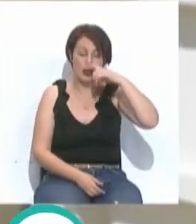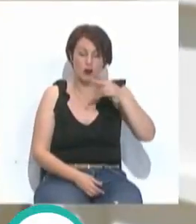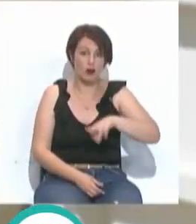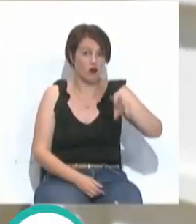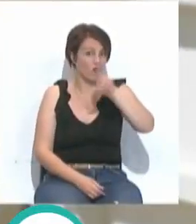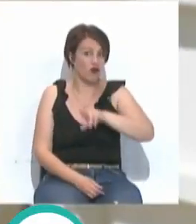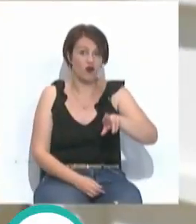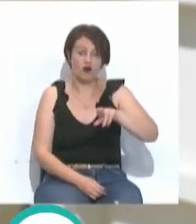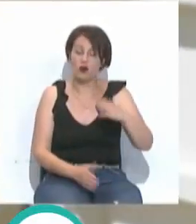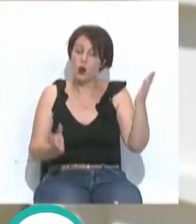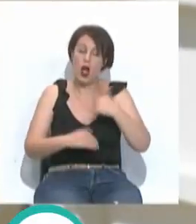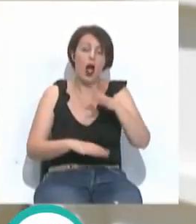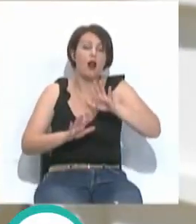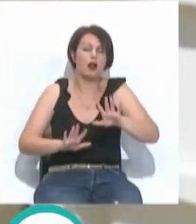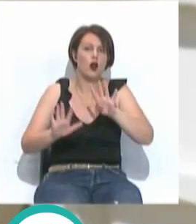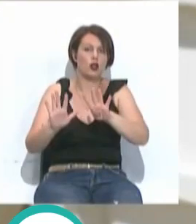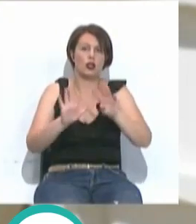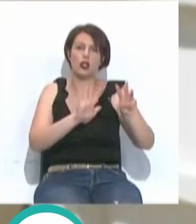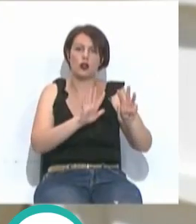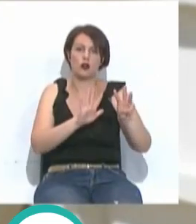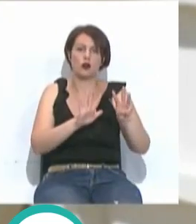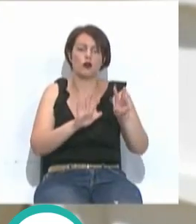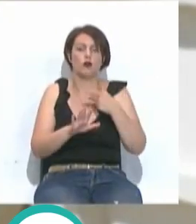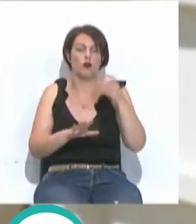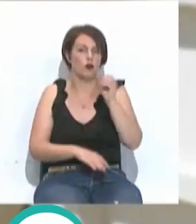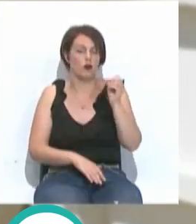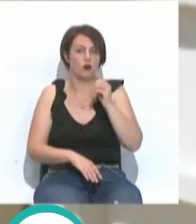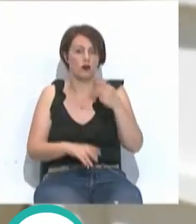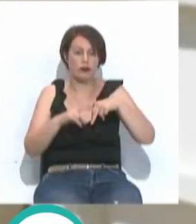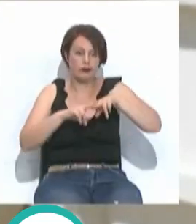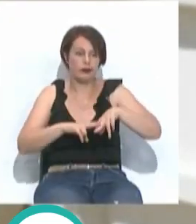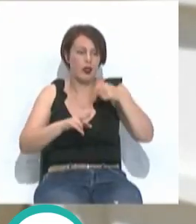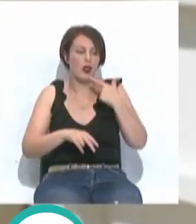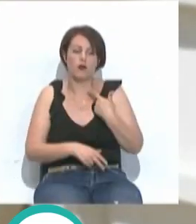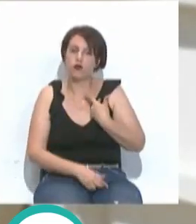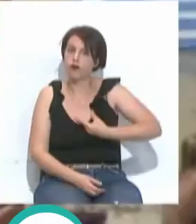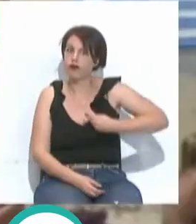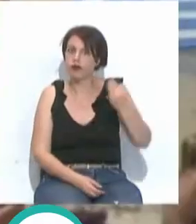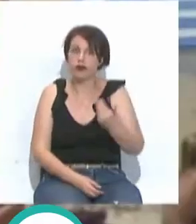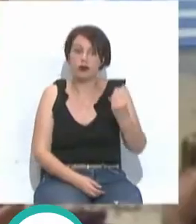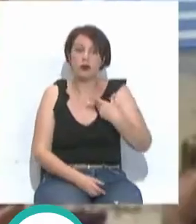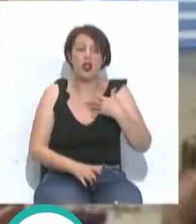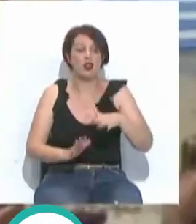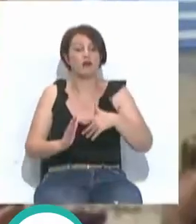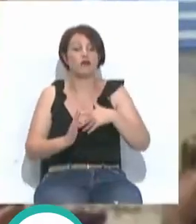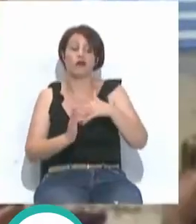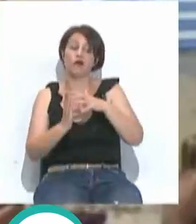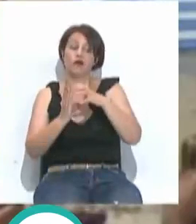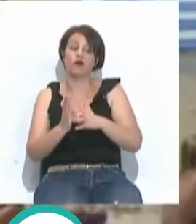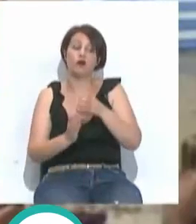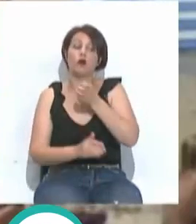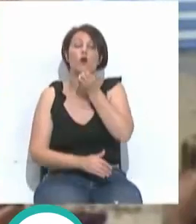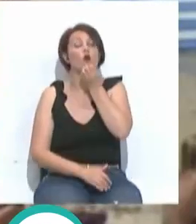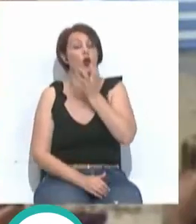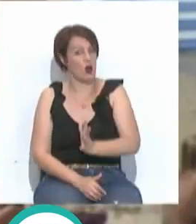pesar de que el 98% de las analíticas calificaron el agua como excelente, rebajándose la valoración a